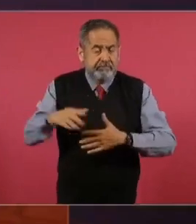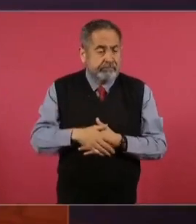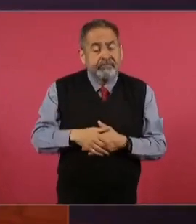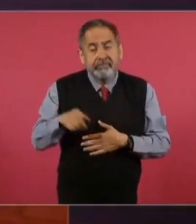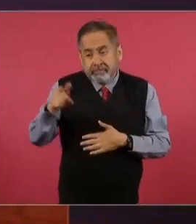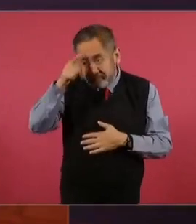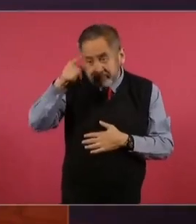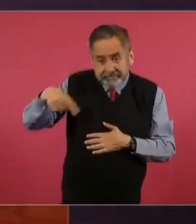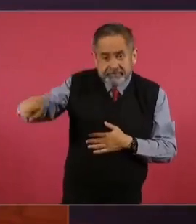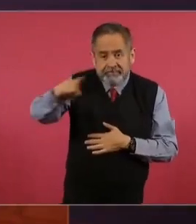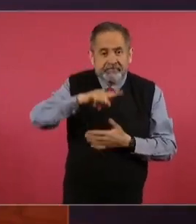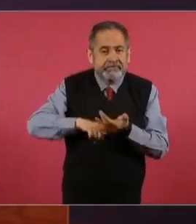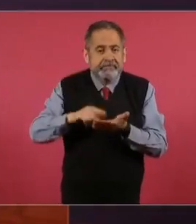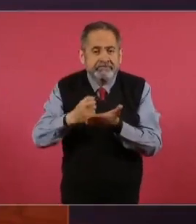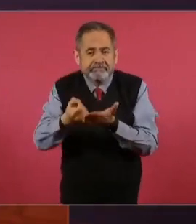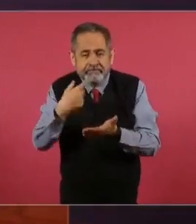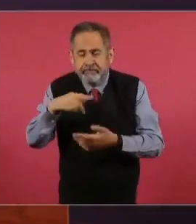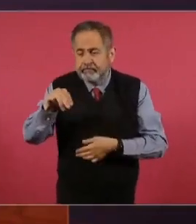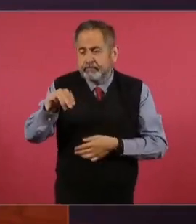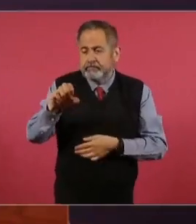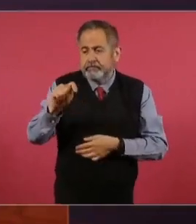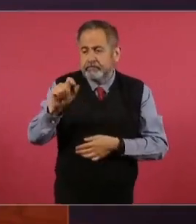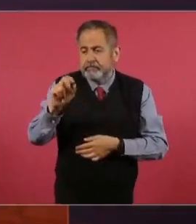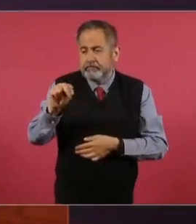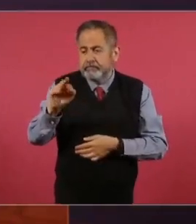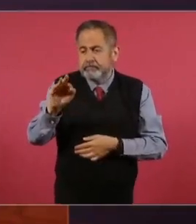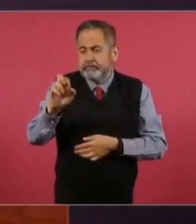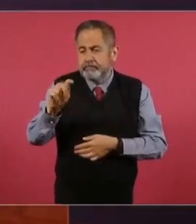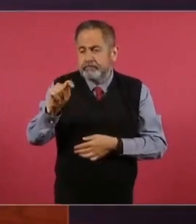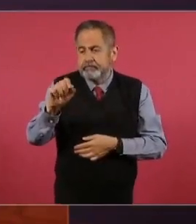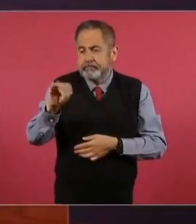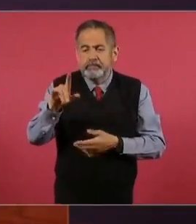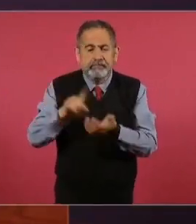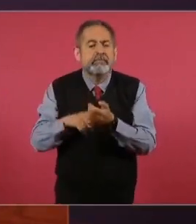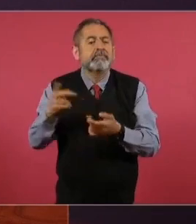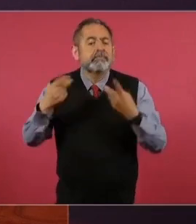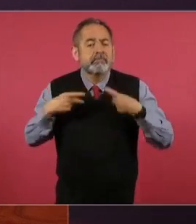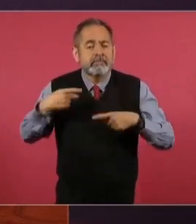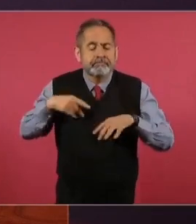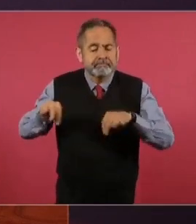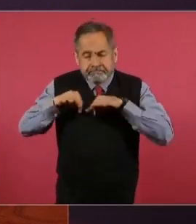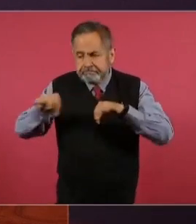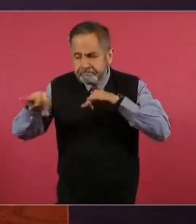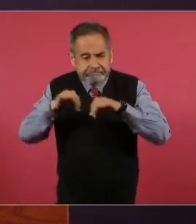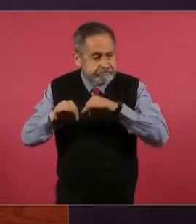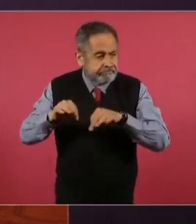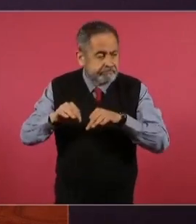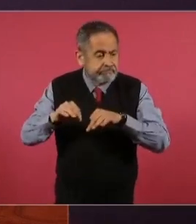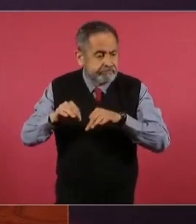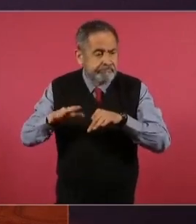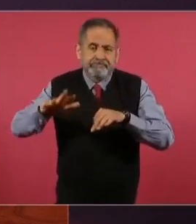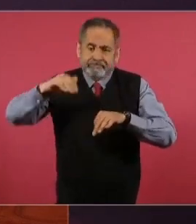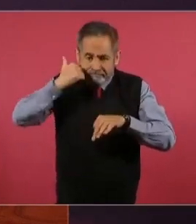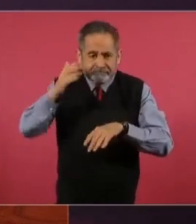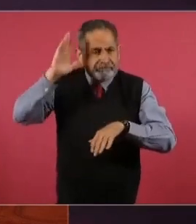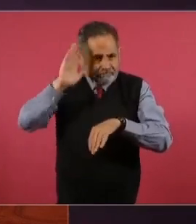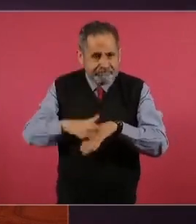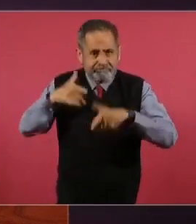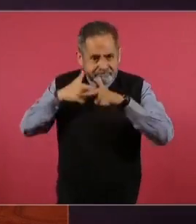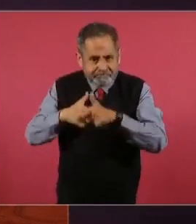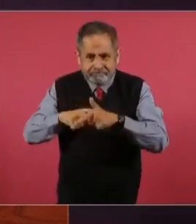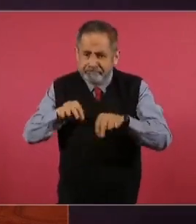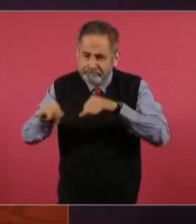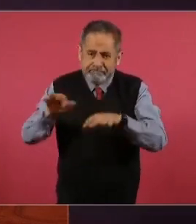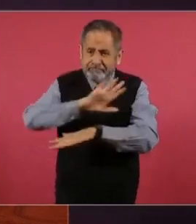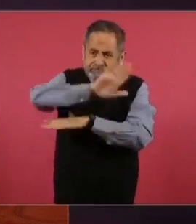principalmente de metanfetaminas se da entre trabajadores que buscan mejorar su rendimiento ante las largas